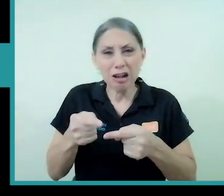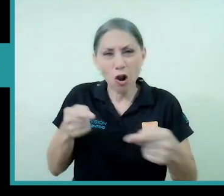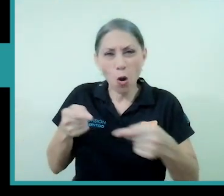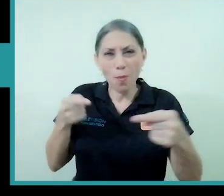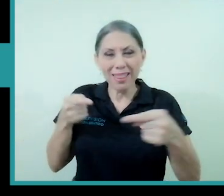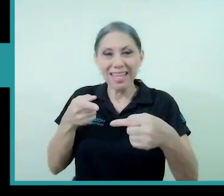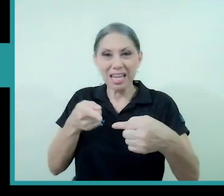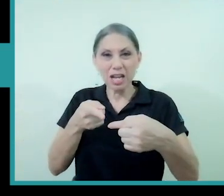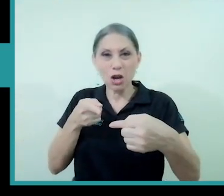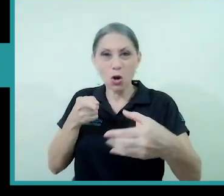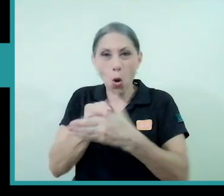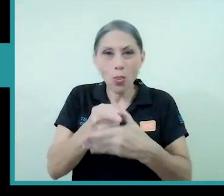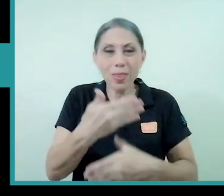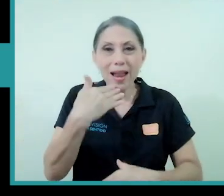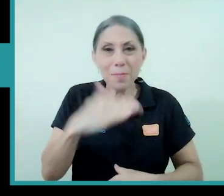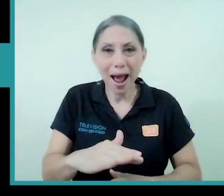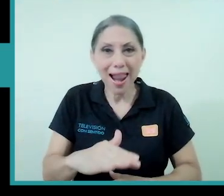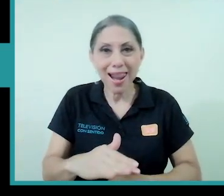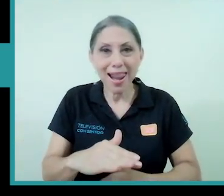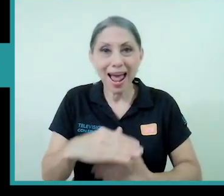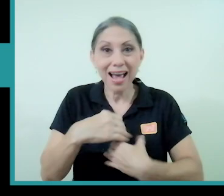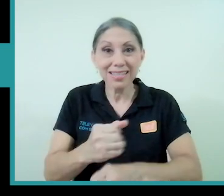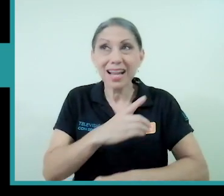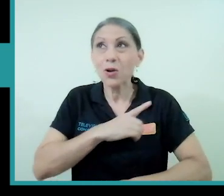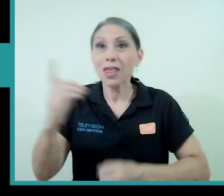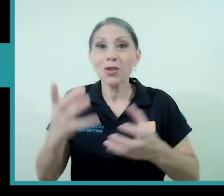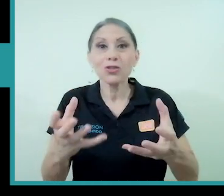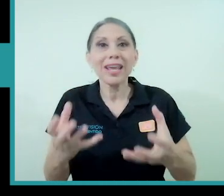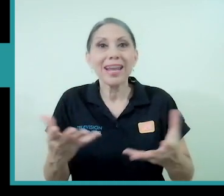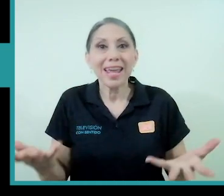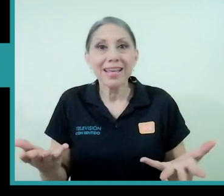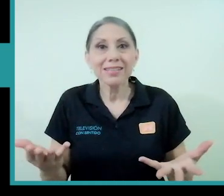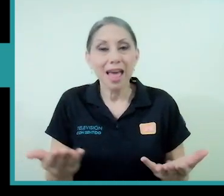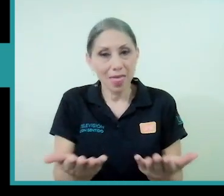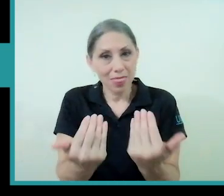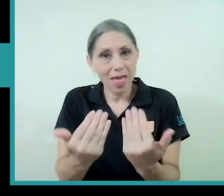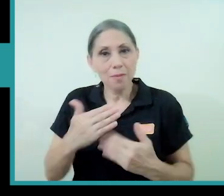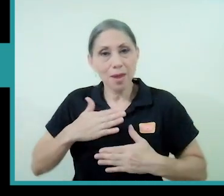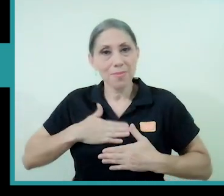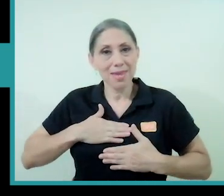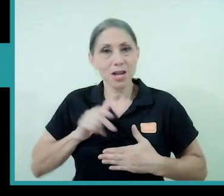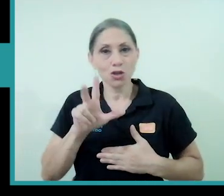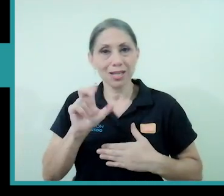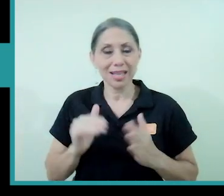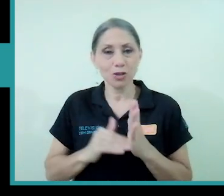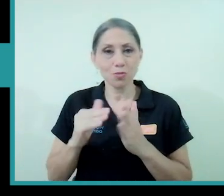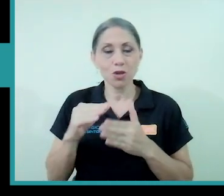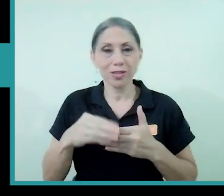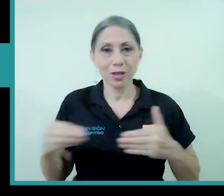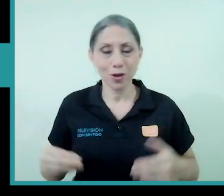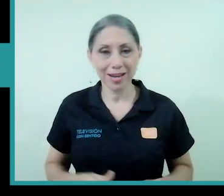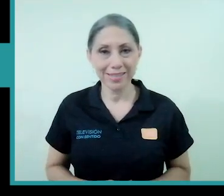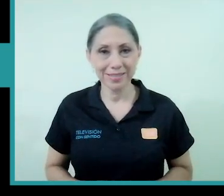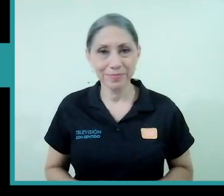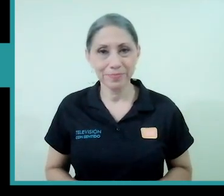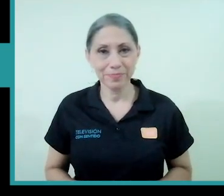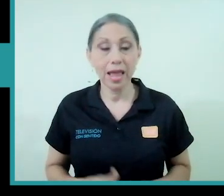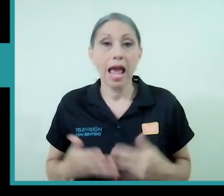hacer lo que Dios quiere es darme a mí los 300 millones de dólares ahora si lo hará